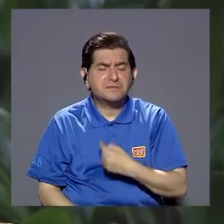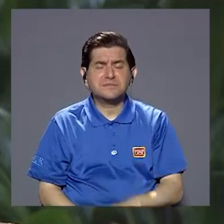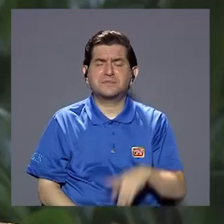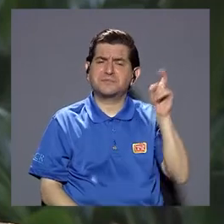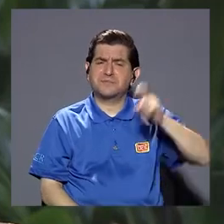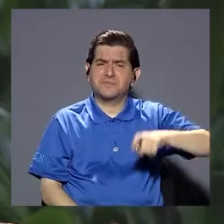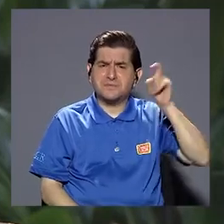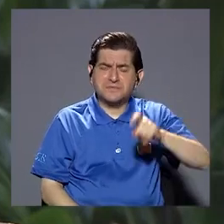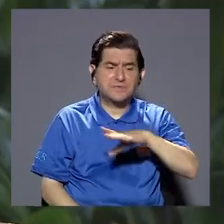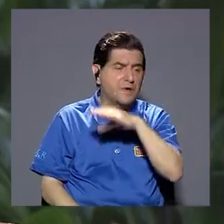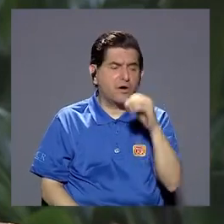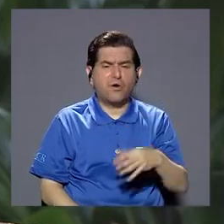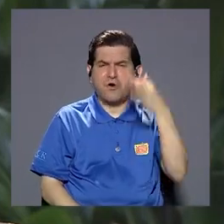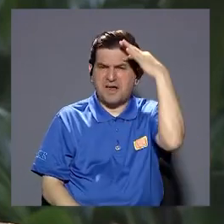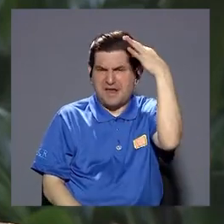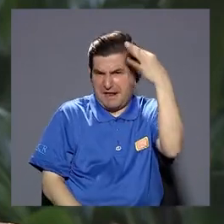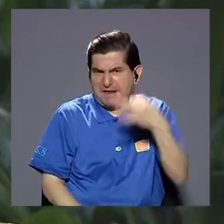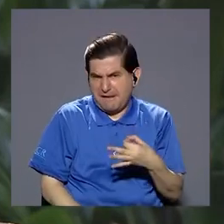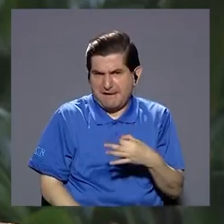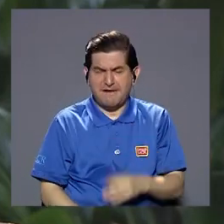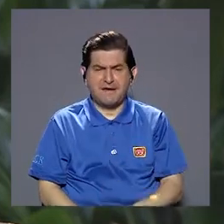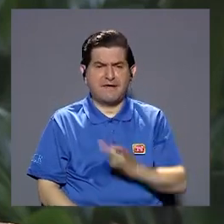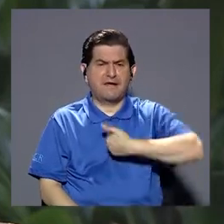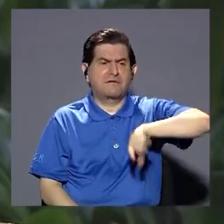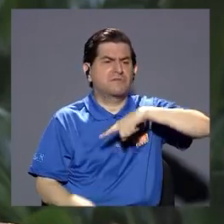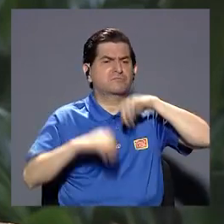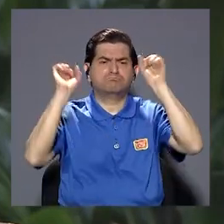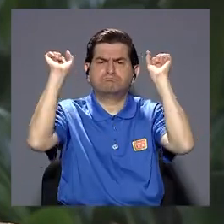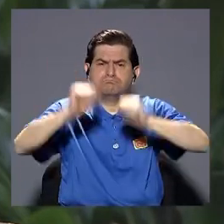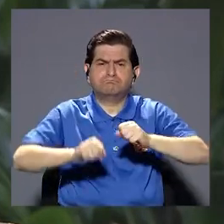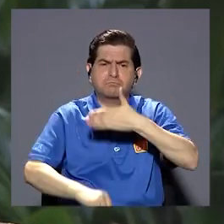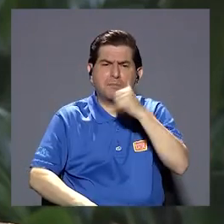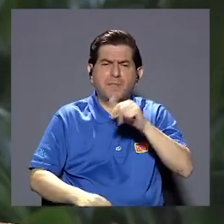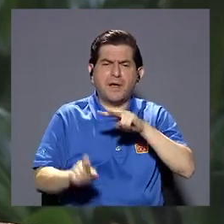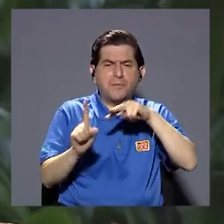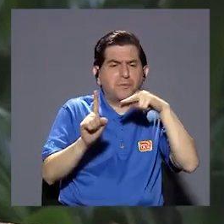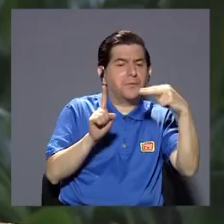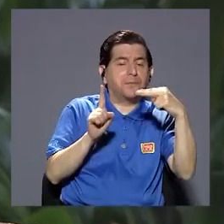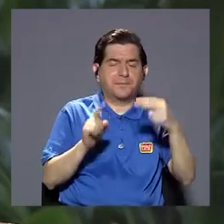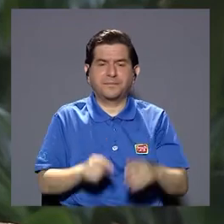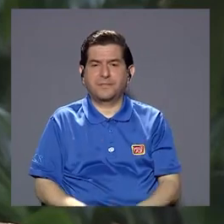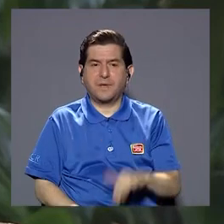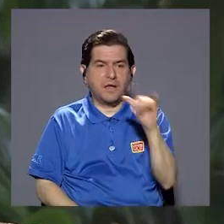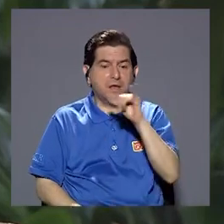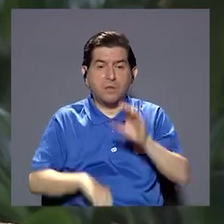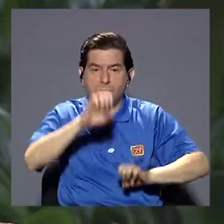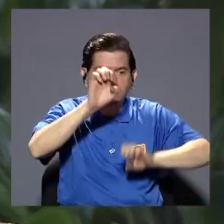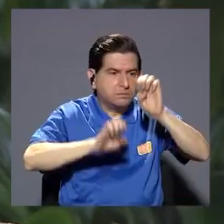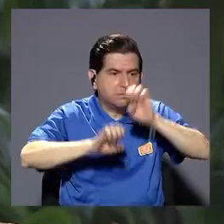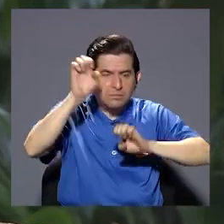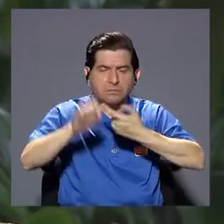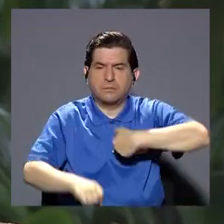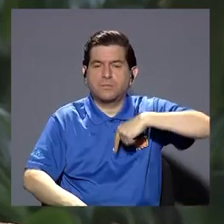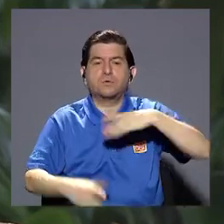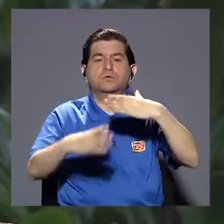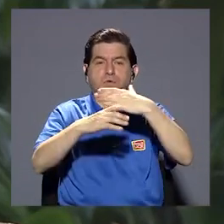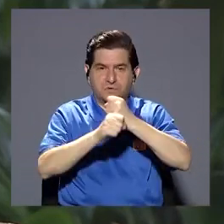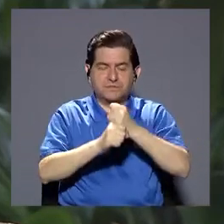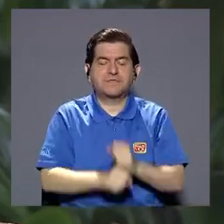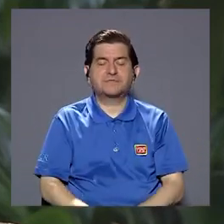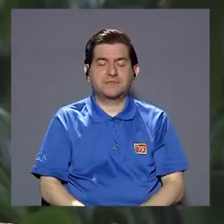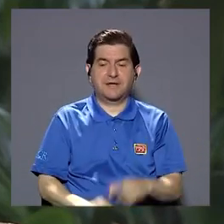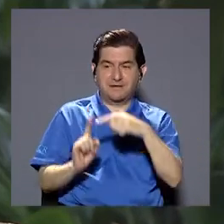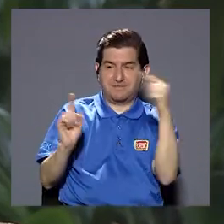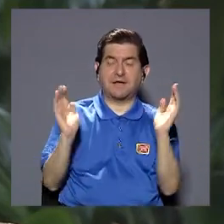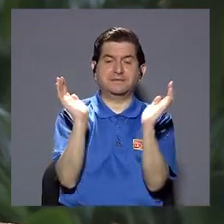correos electrónicos o nos hacen cartas en los diferentes grupos ellos se nos acercan y nos van diciendo cuáles son sus necesidades o cómo creen